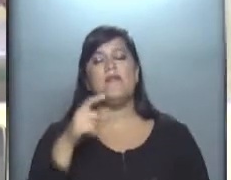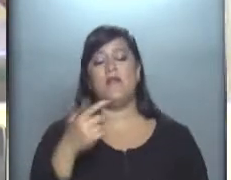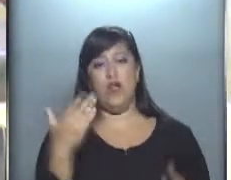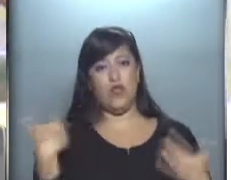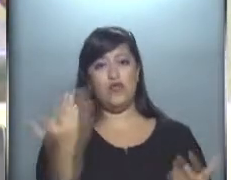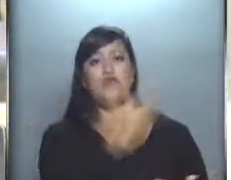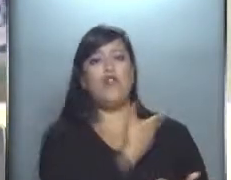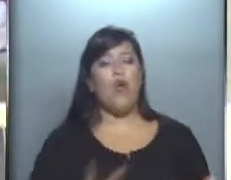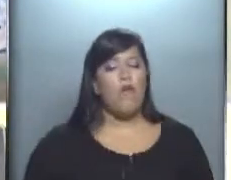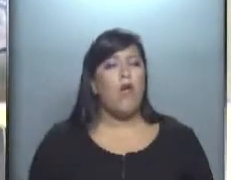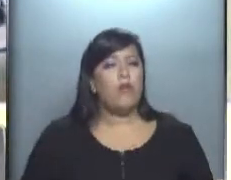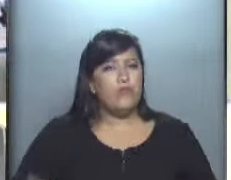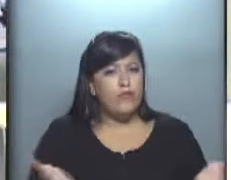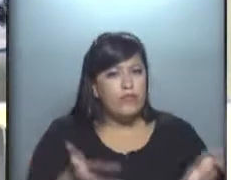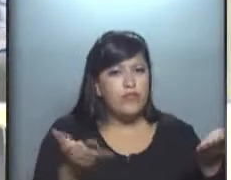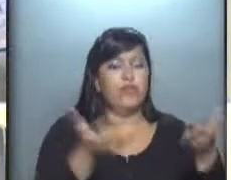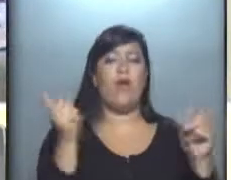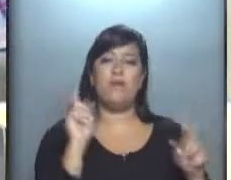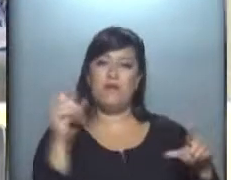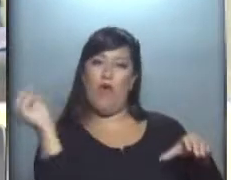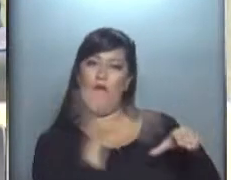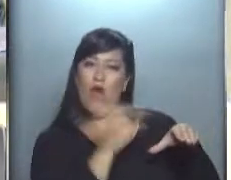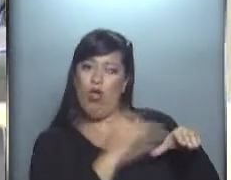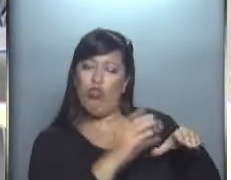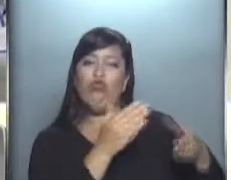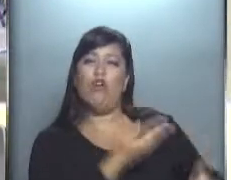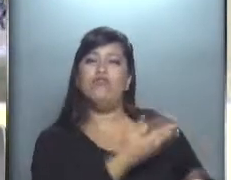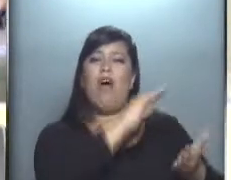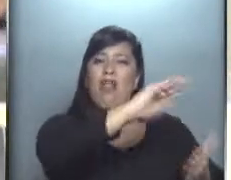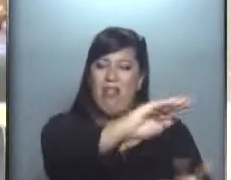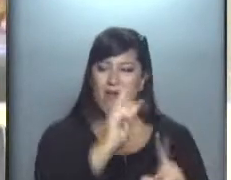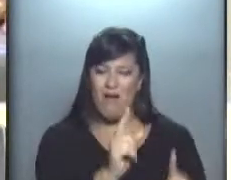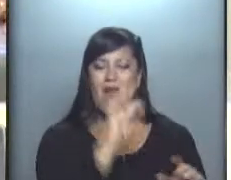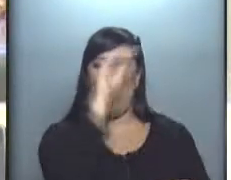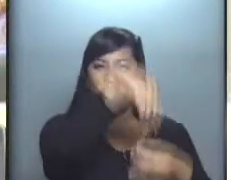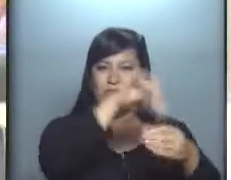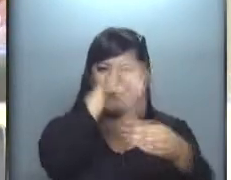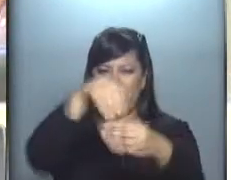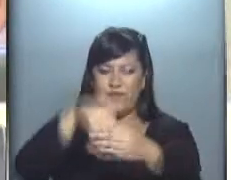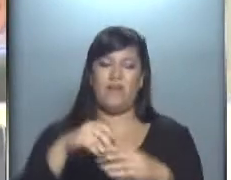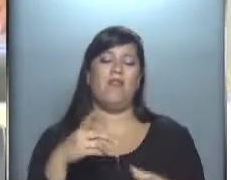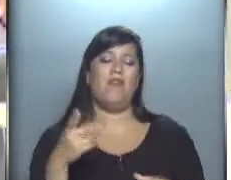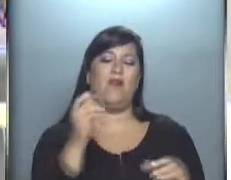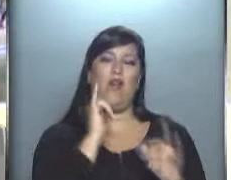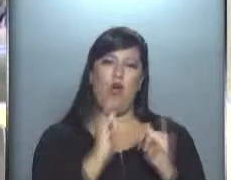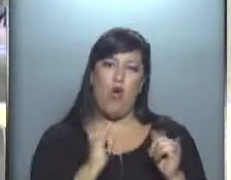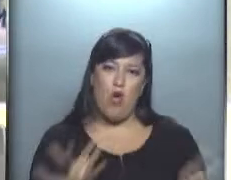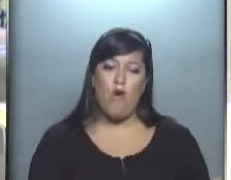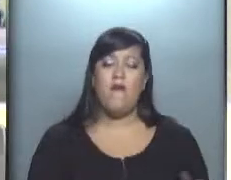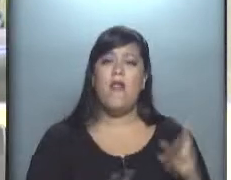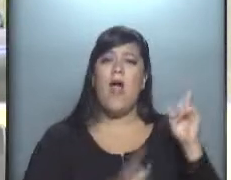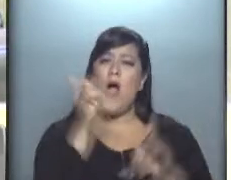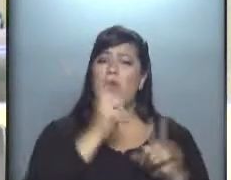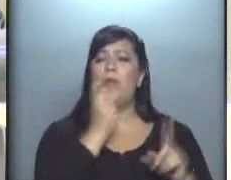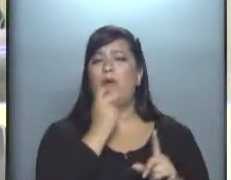va a impulsar a través de fondos que va a destinar a este fin que aquellos que están haciendo